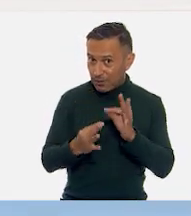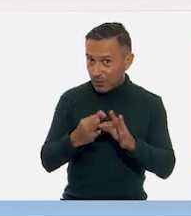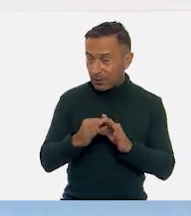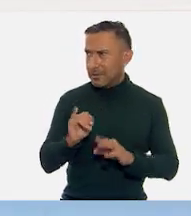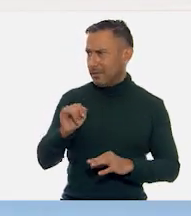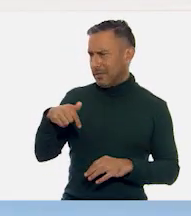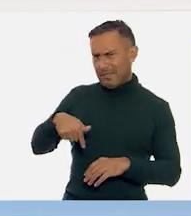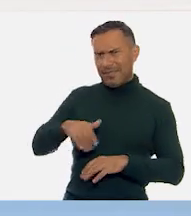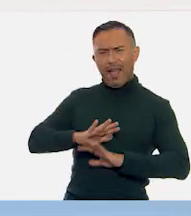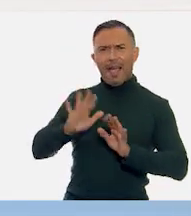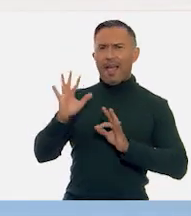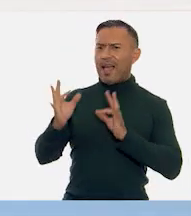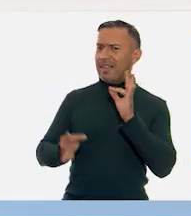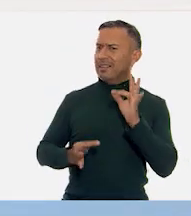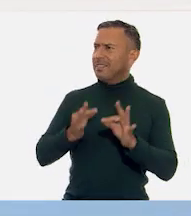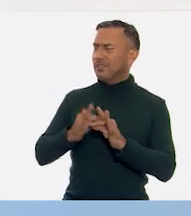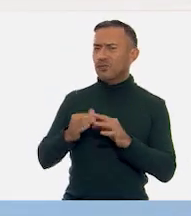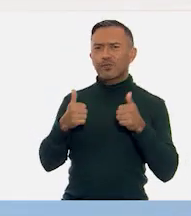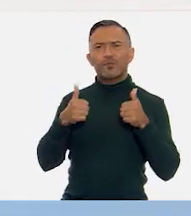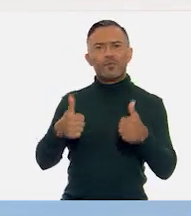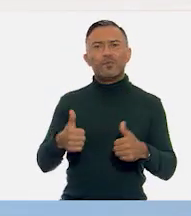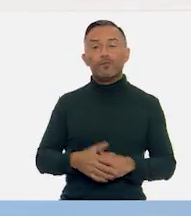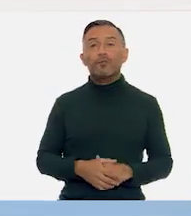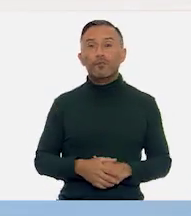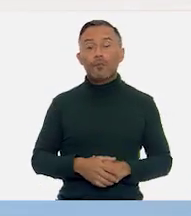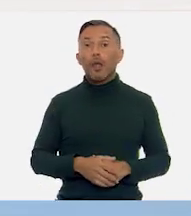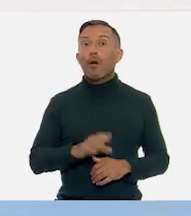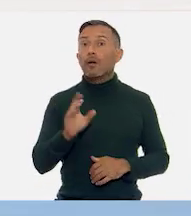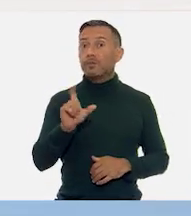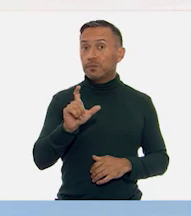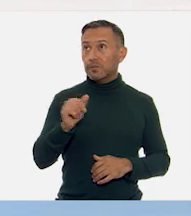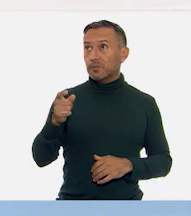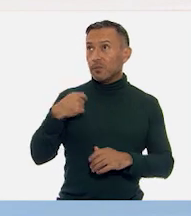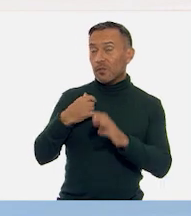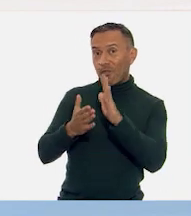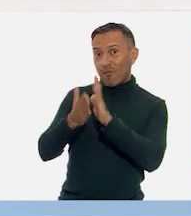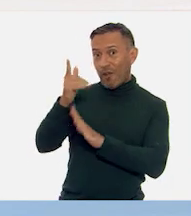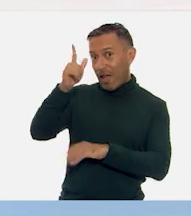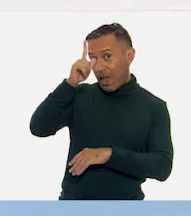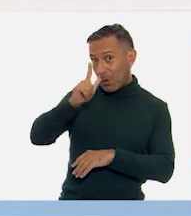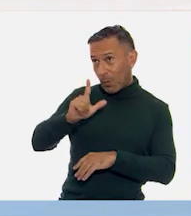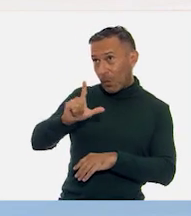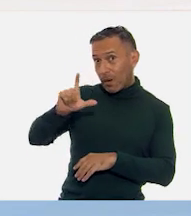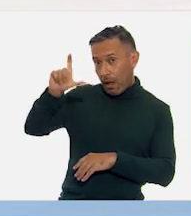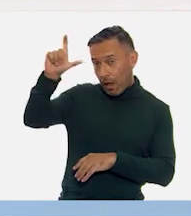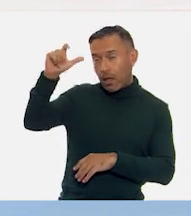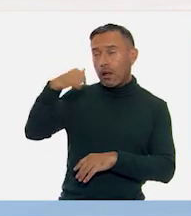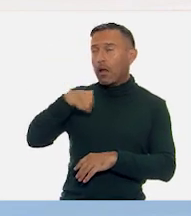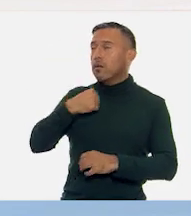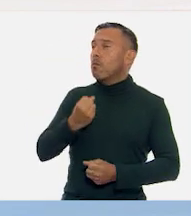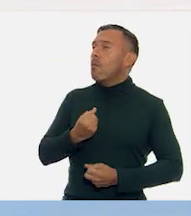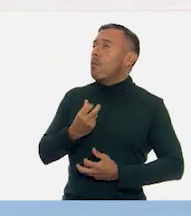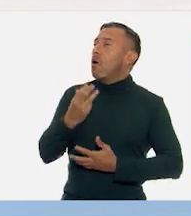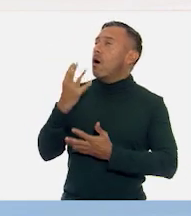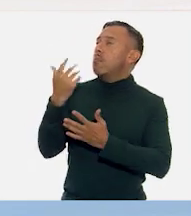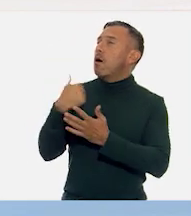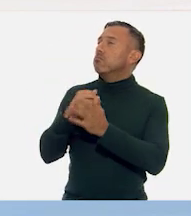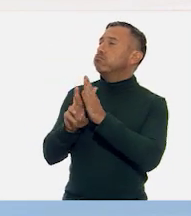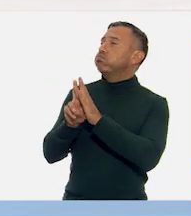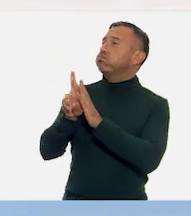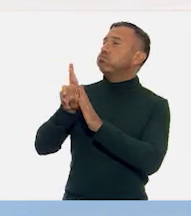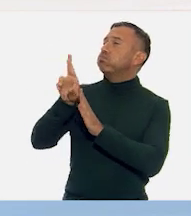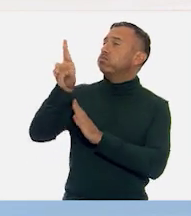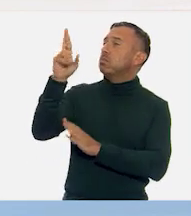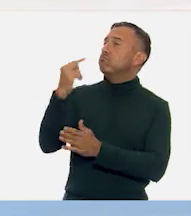listísimo, María. Cuando vaya a la luna a recitar mis poemas, no quiero causar ninguna mala